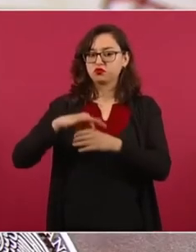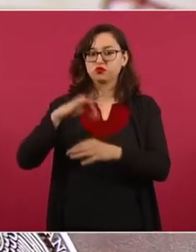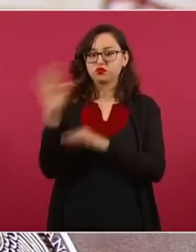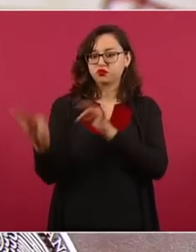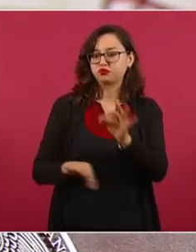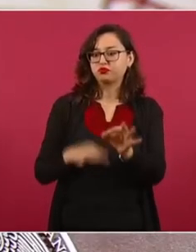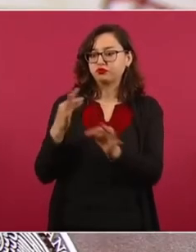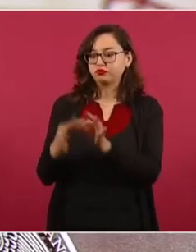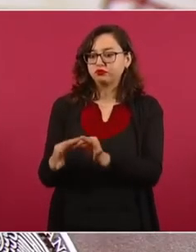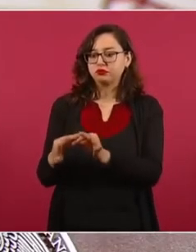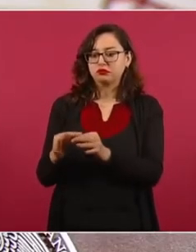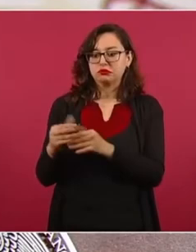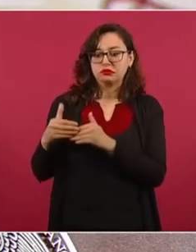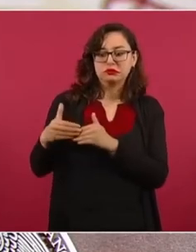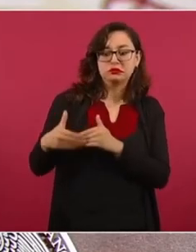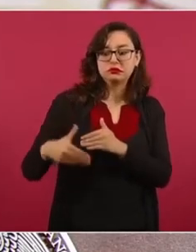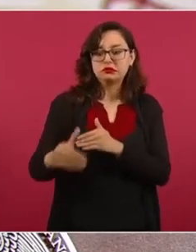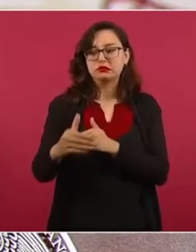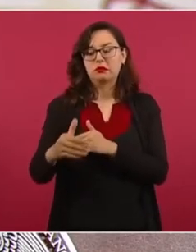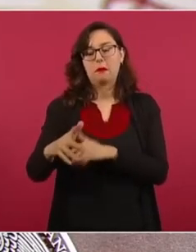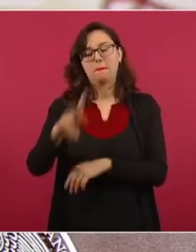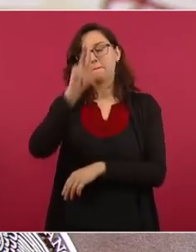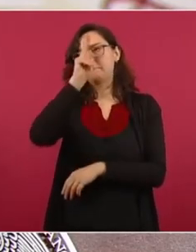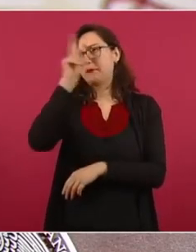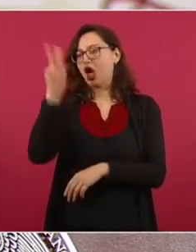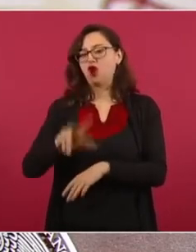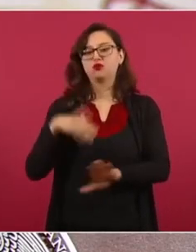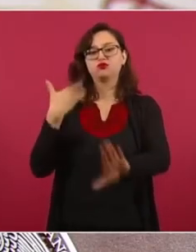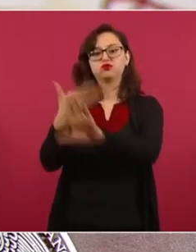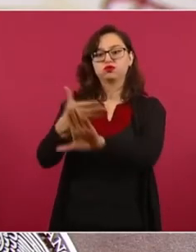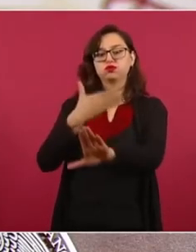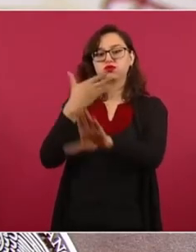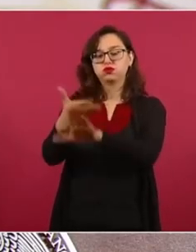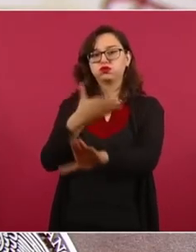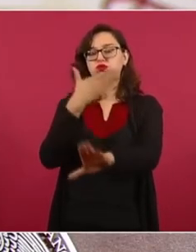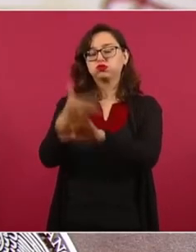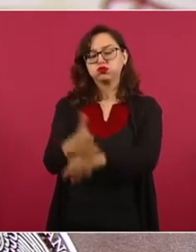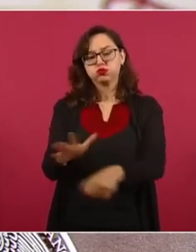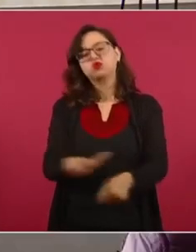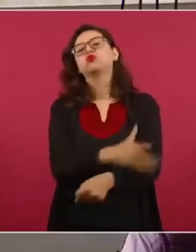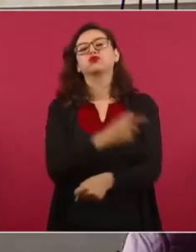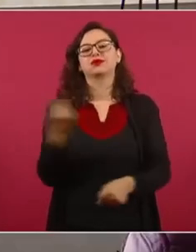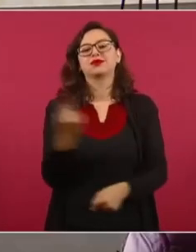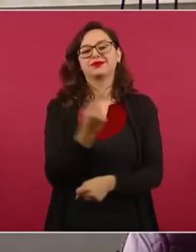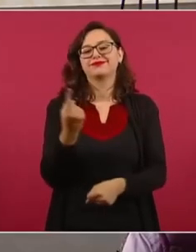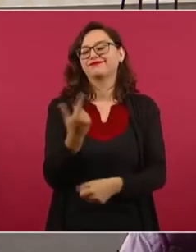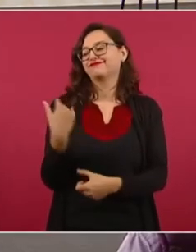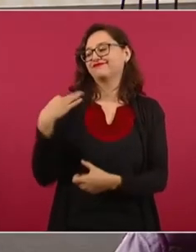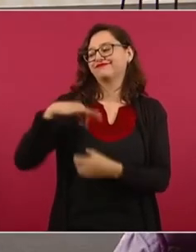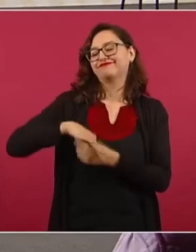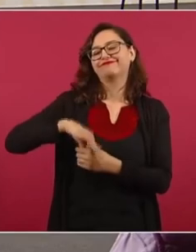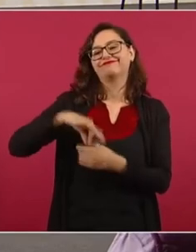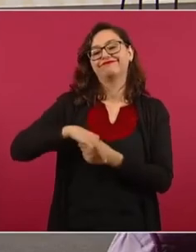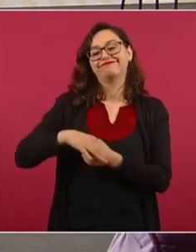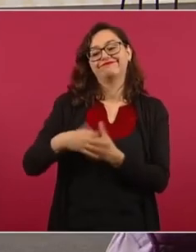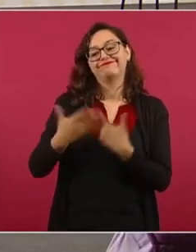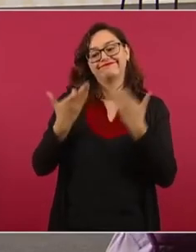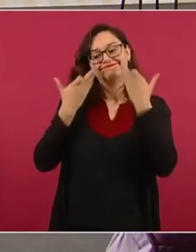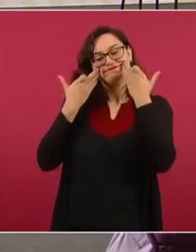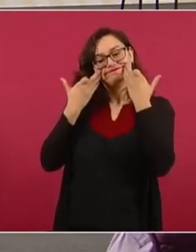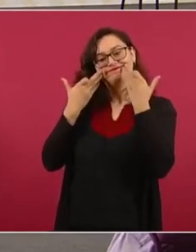sabemos por qué arreciaron. Justo por los resultados de las elecciones. Es cuanto, señor presidente.